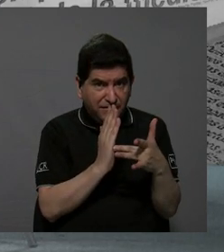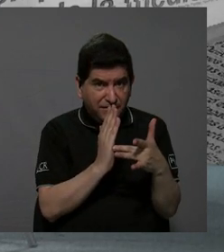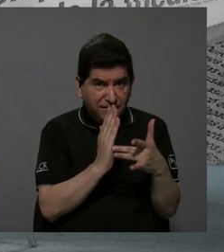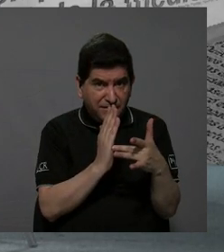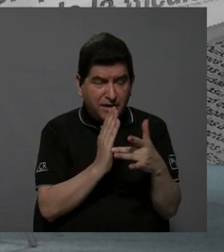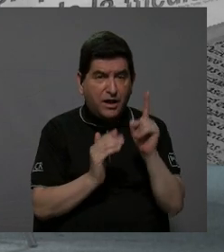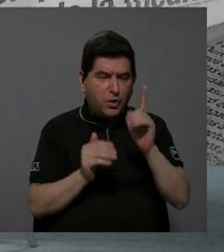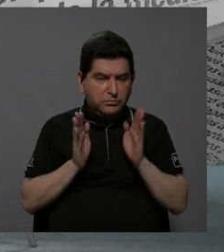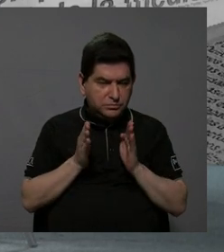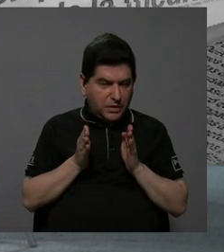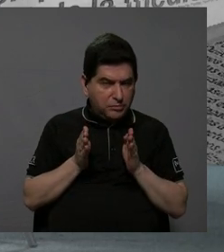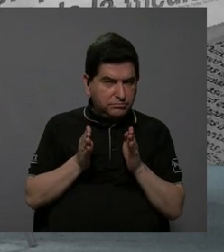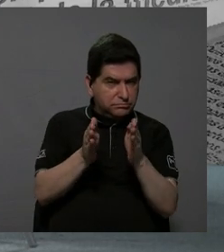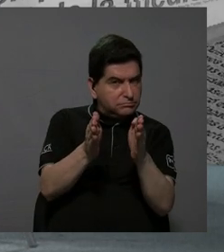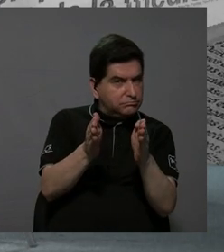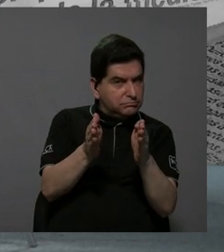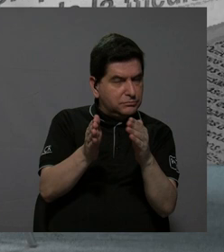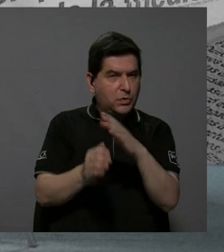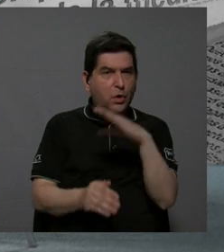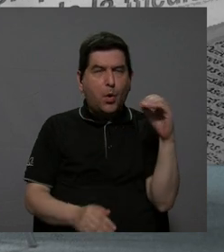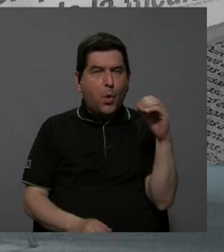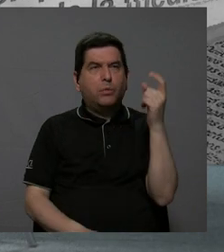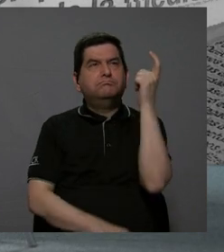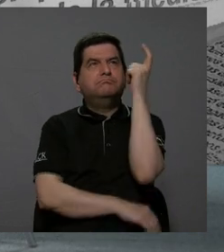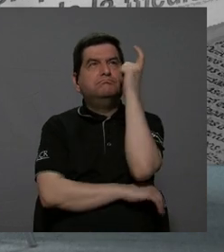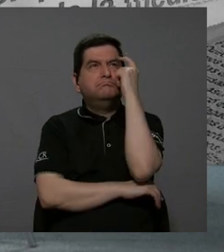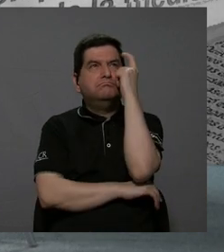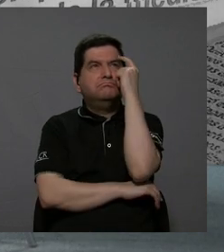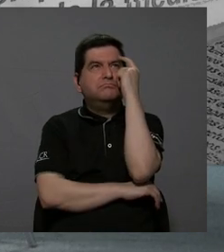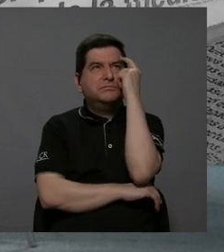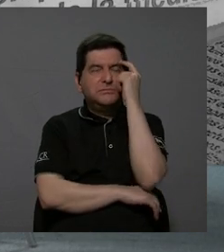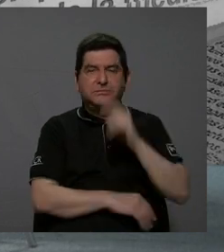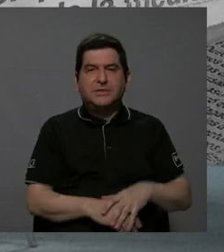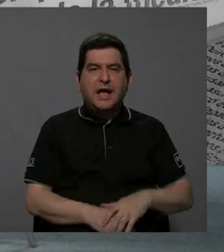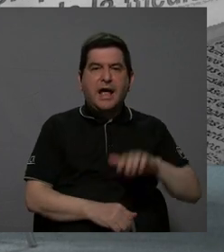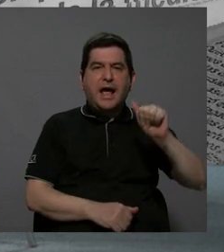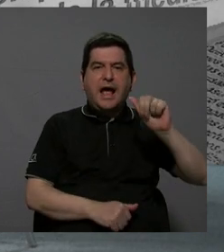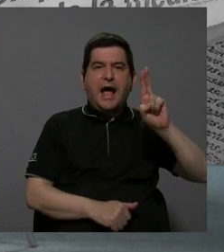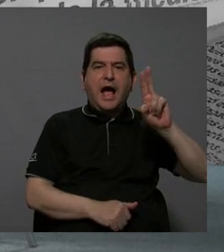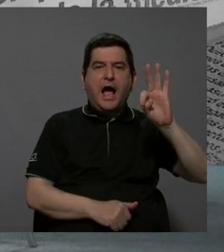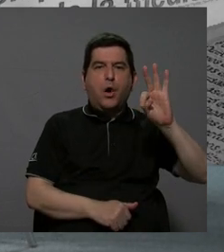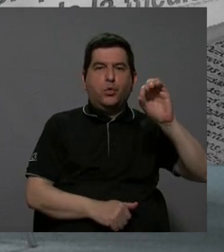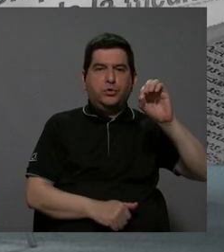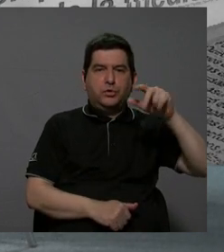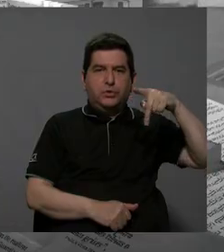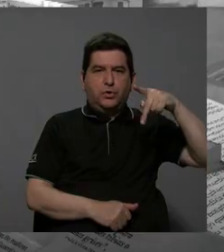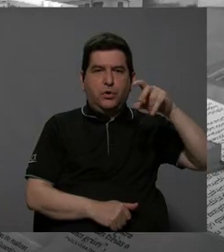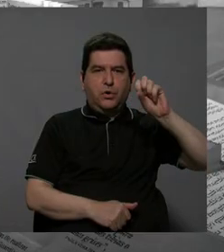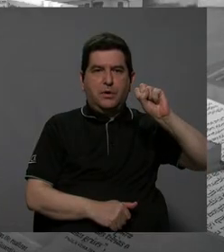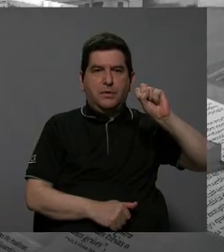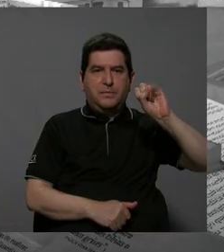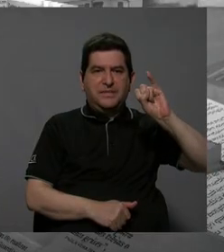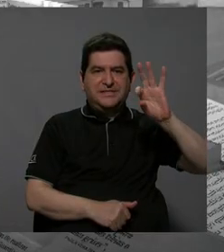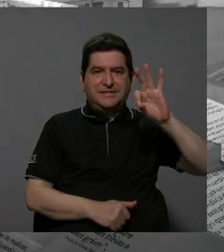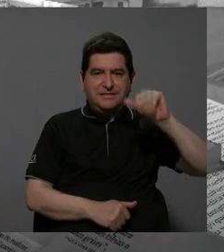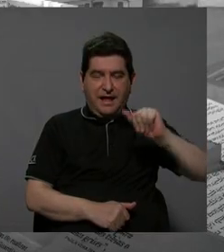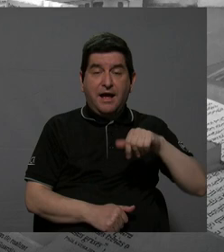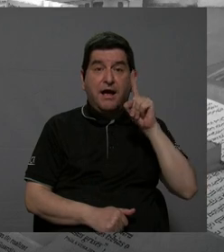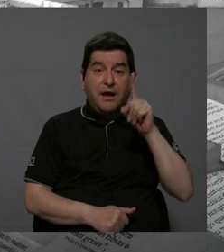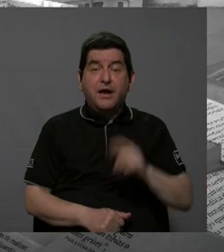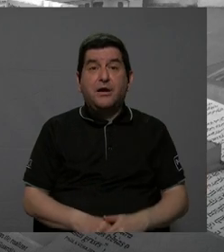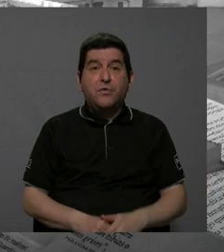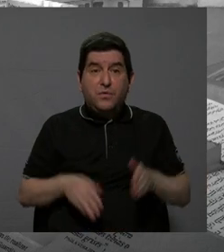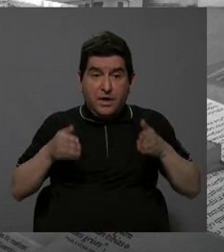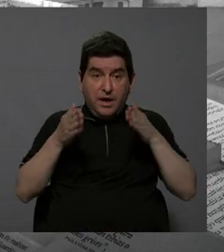autopista, o por lo menos cuando se concibe el término autopista en países desarrollados, por ejemplo, es un ambiente que es